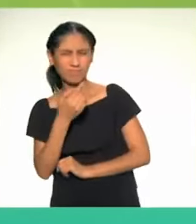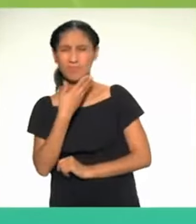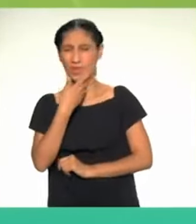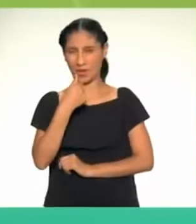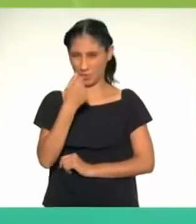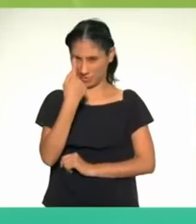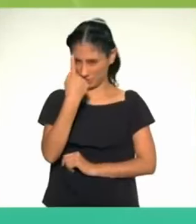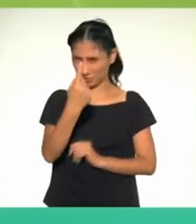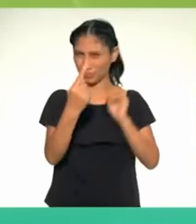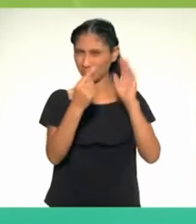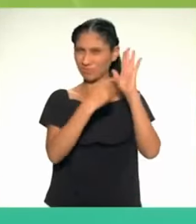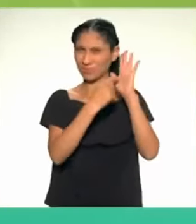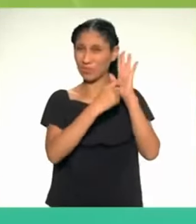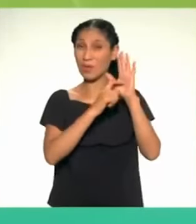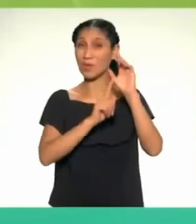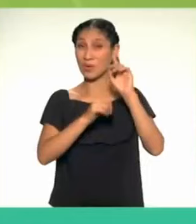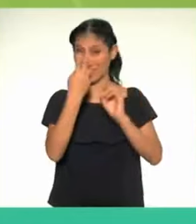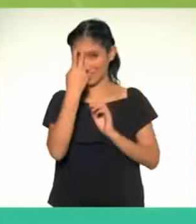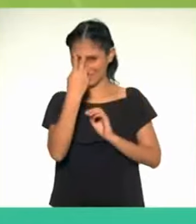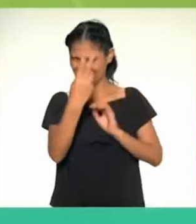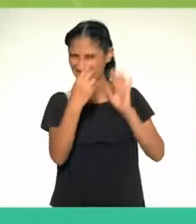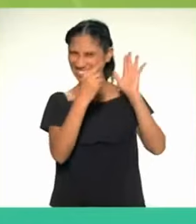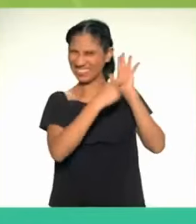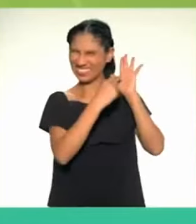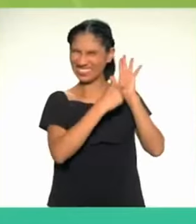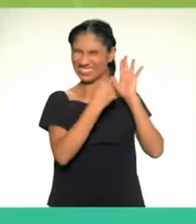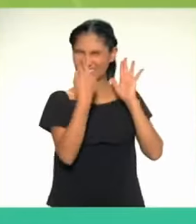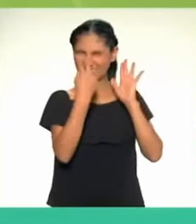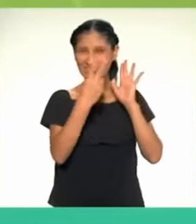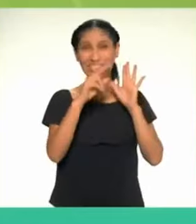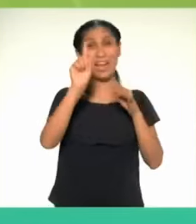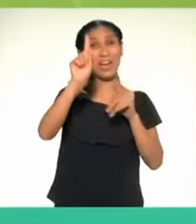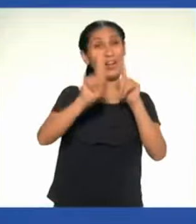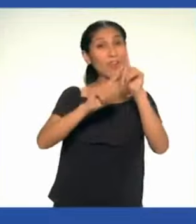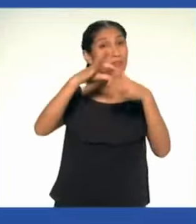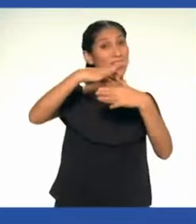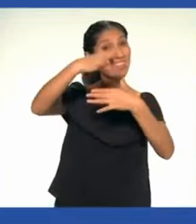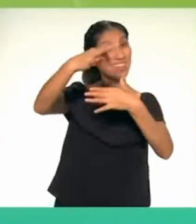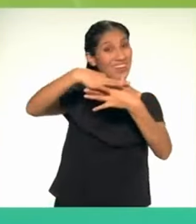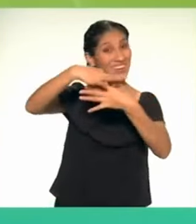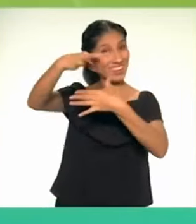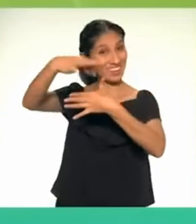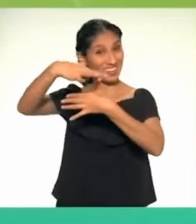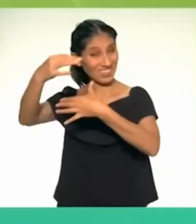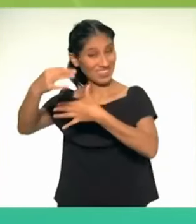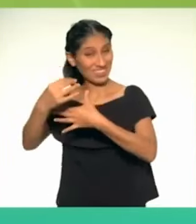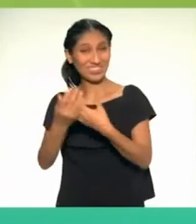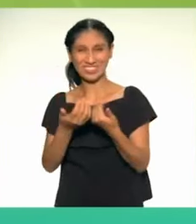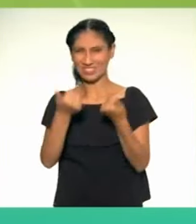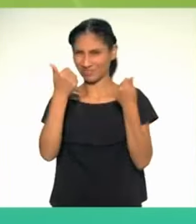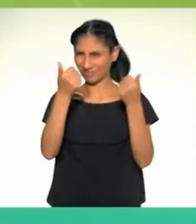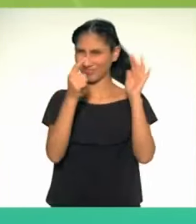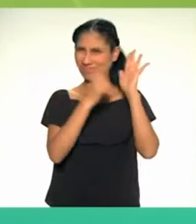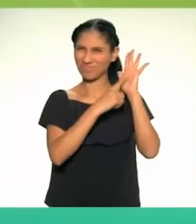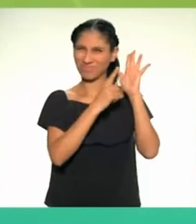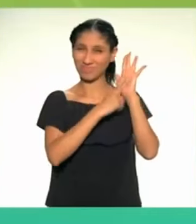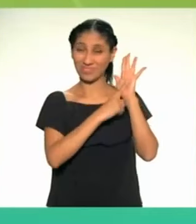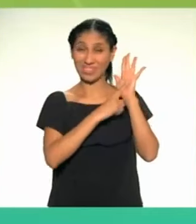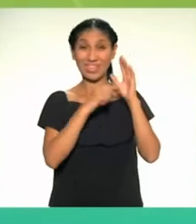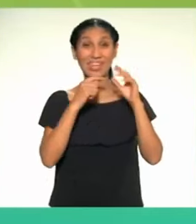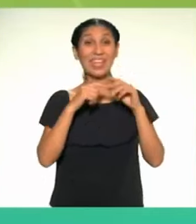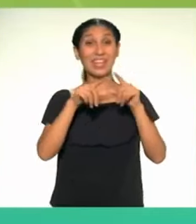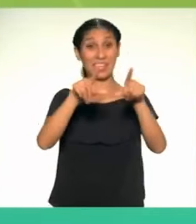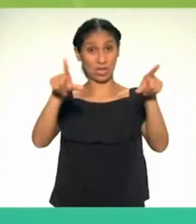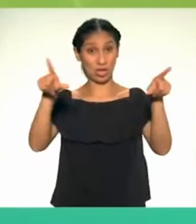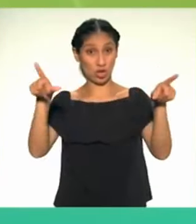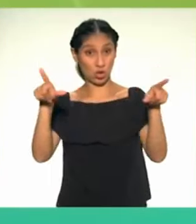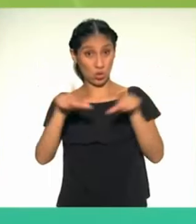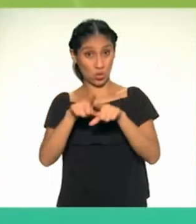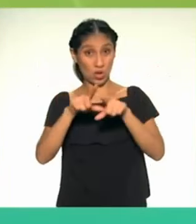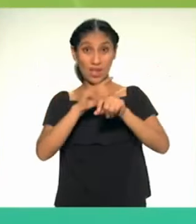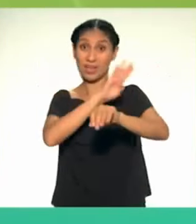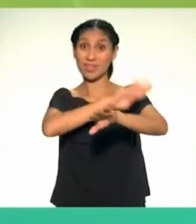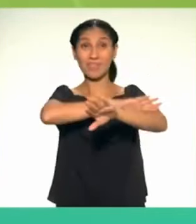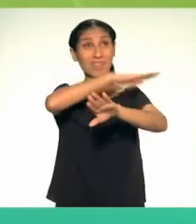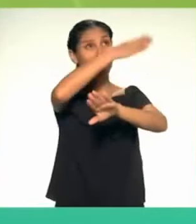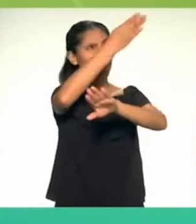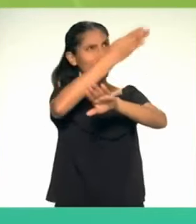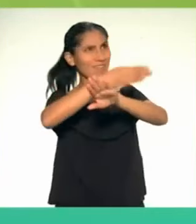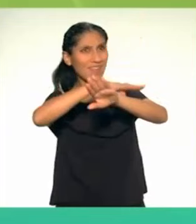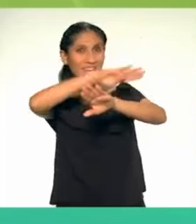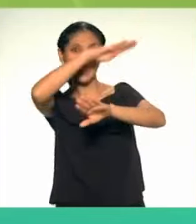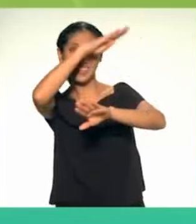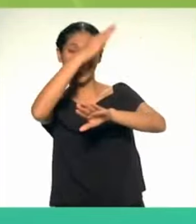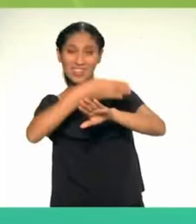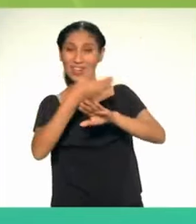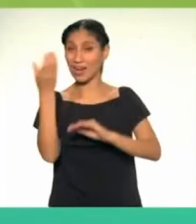algunas de las regiones para que veas bien qué tiene cada una. En el caso de la sierra tenemos la papa